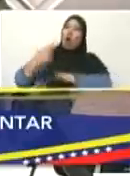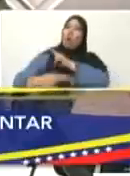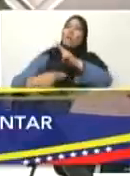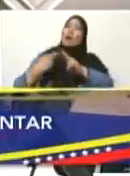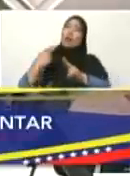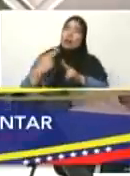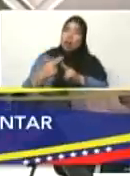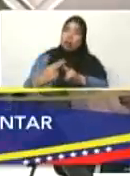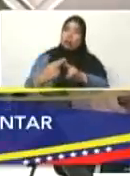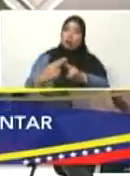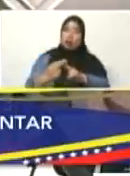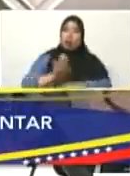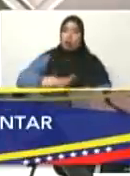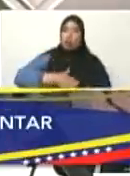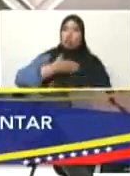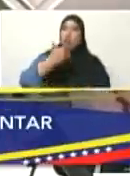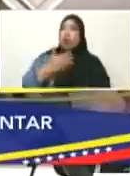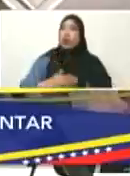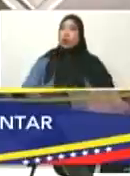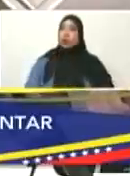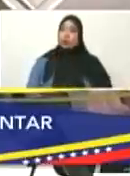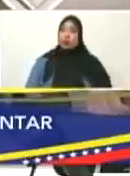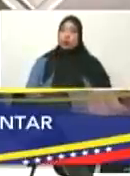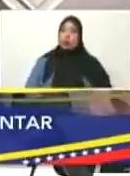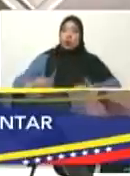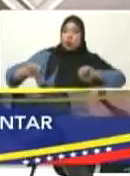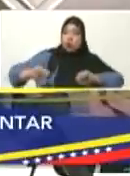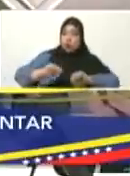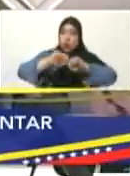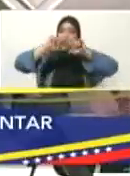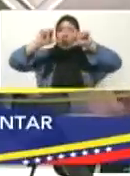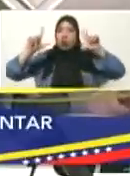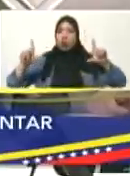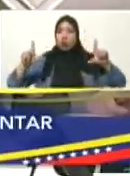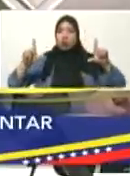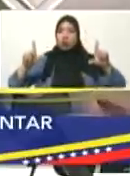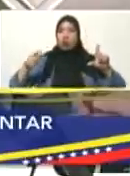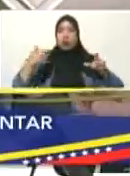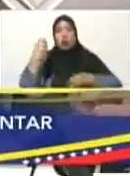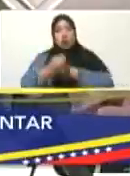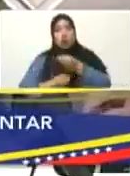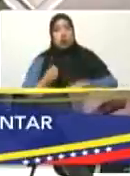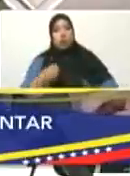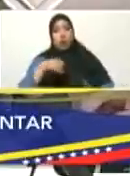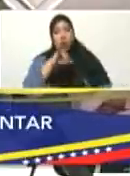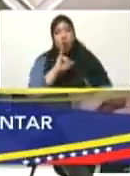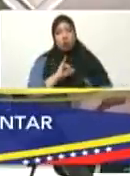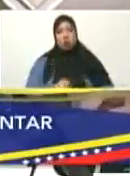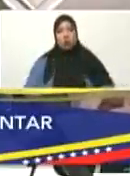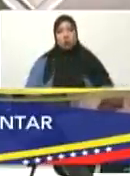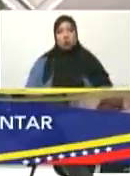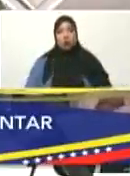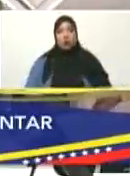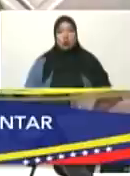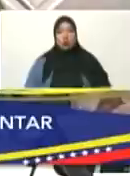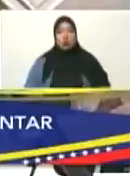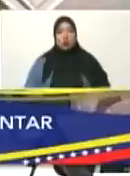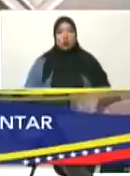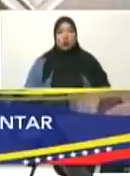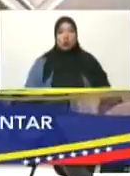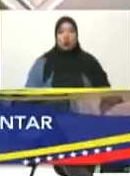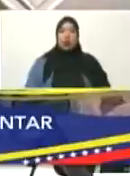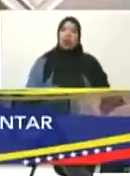descubrir su camino. Tomar su camino. Y podamos